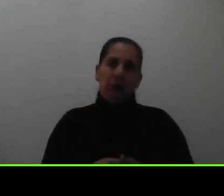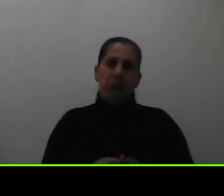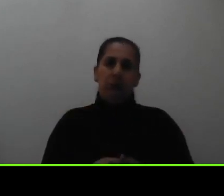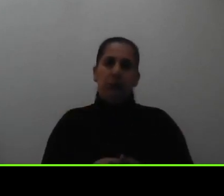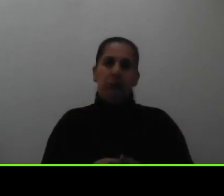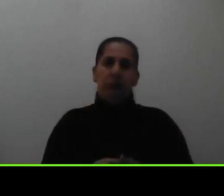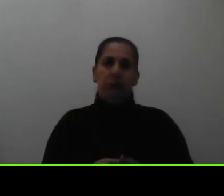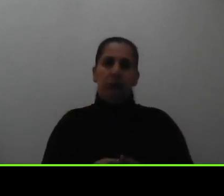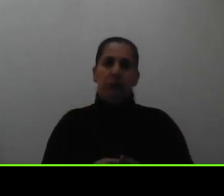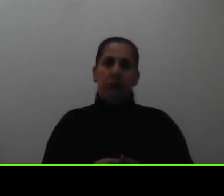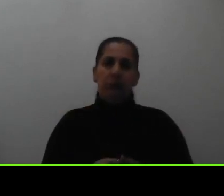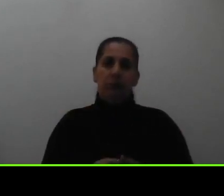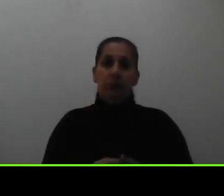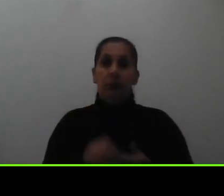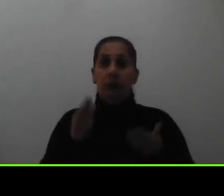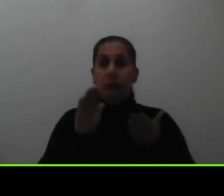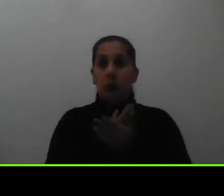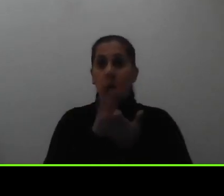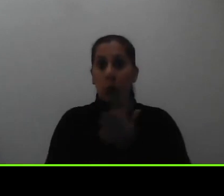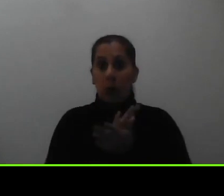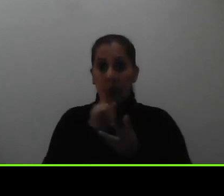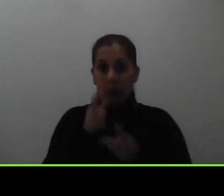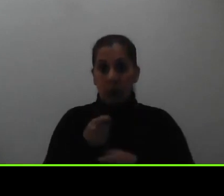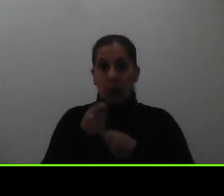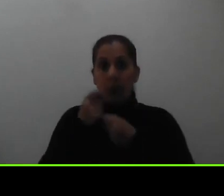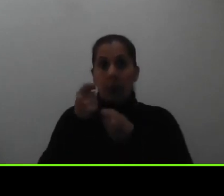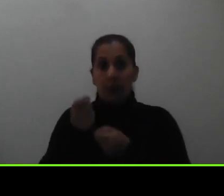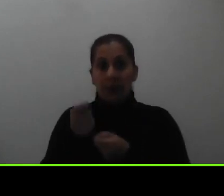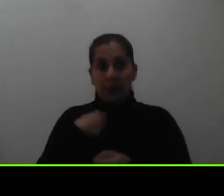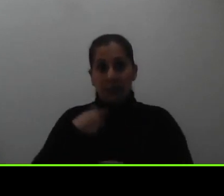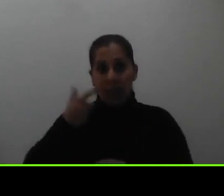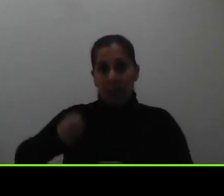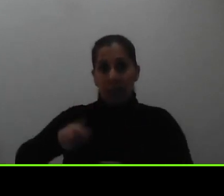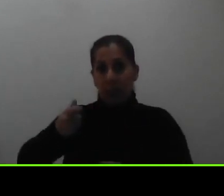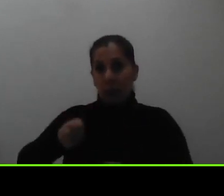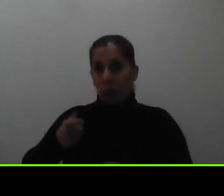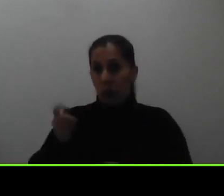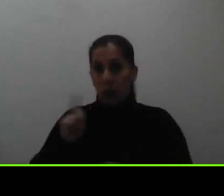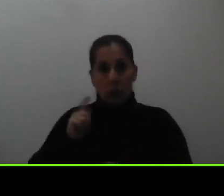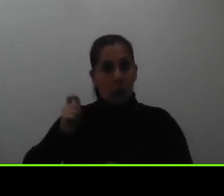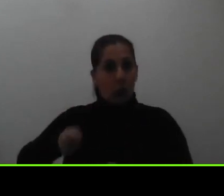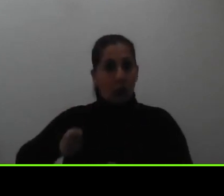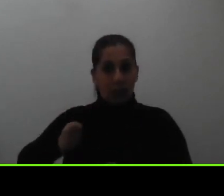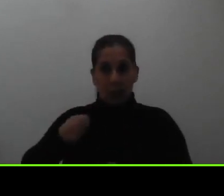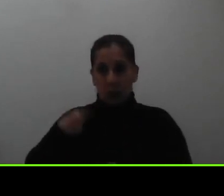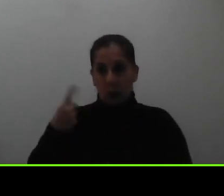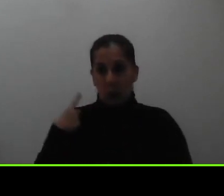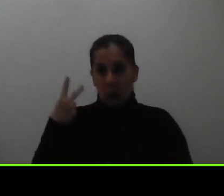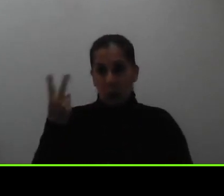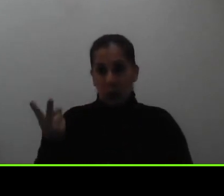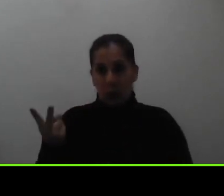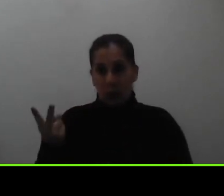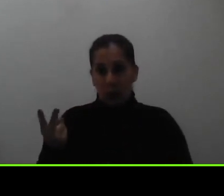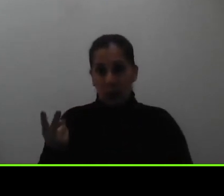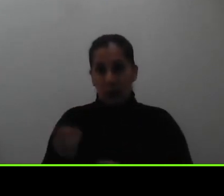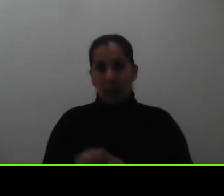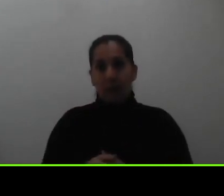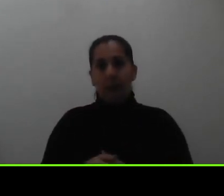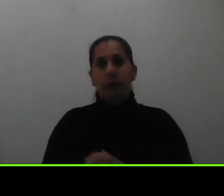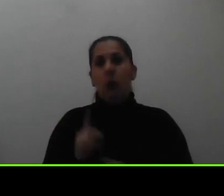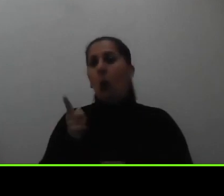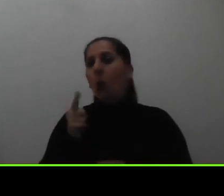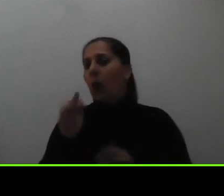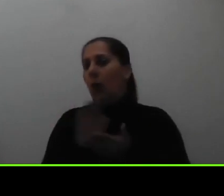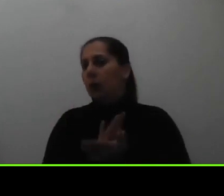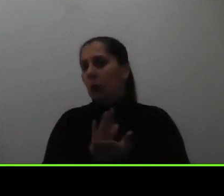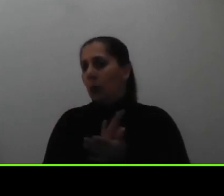preguntan por acá documentos que deben presentar en caso de pensiones que no son judiciales sino que son voluntarias entonces cuál es el tipo